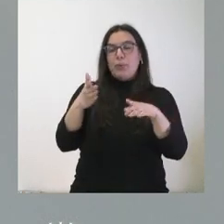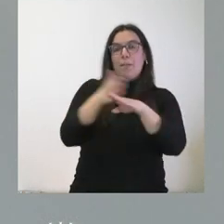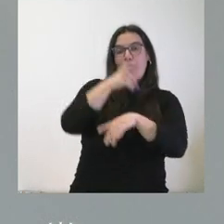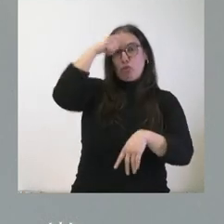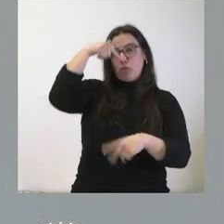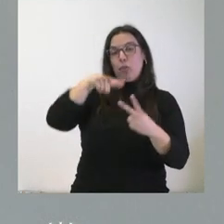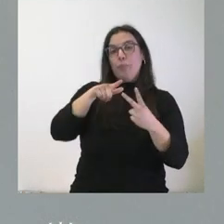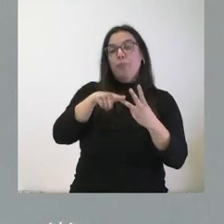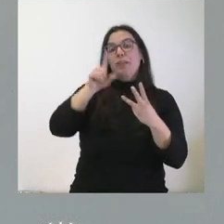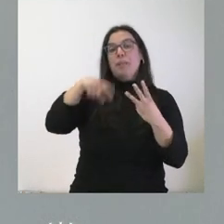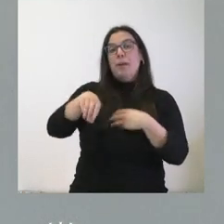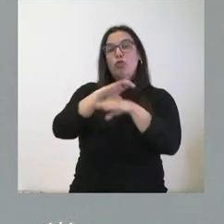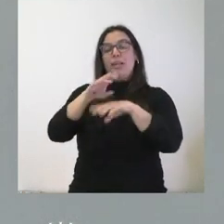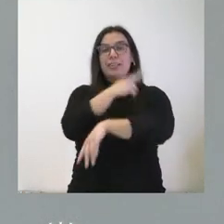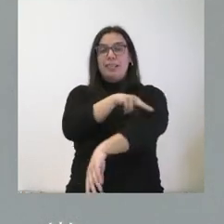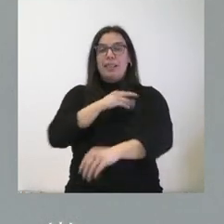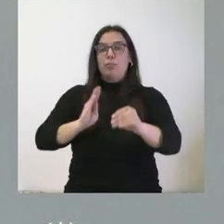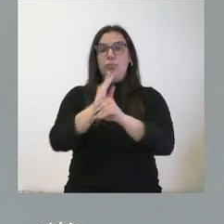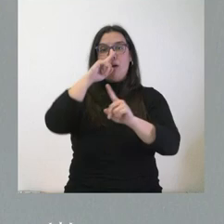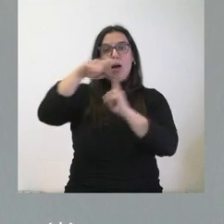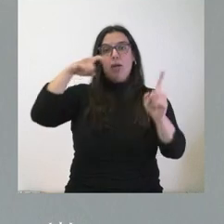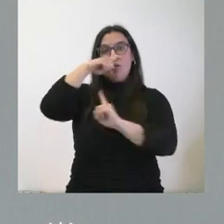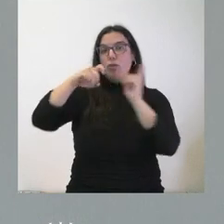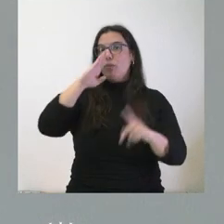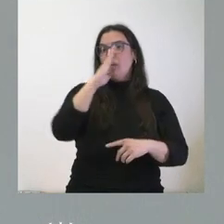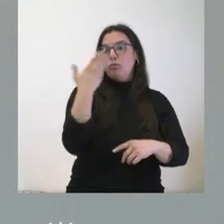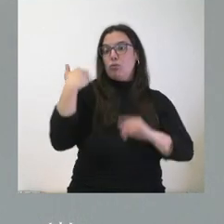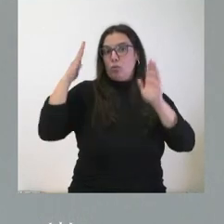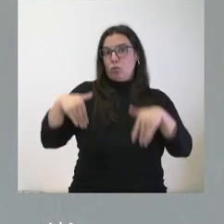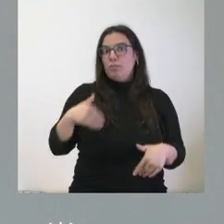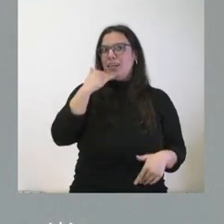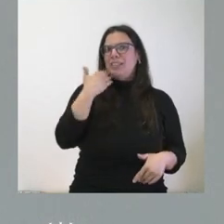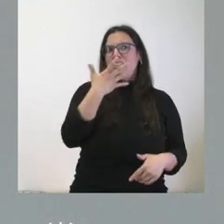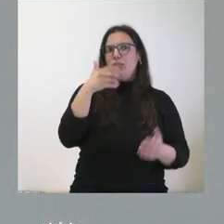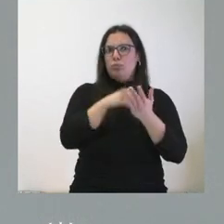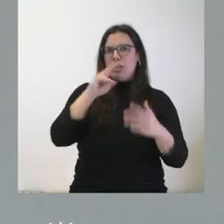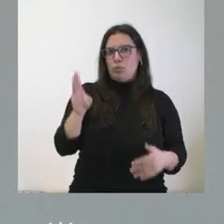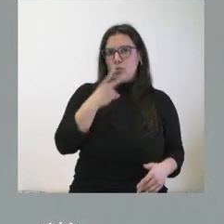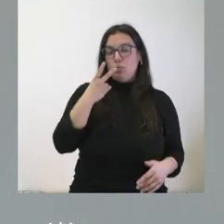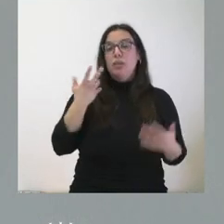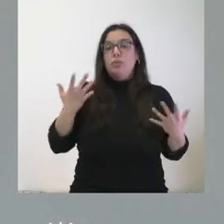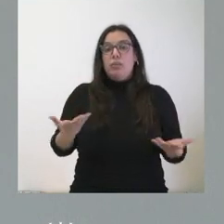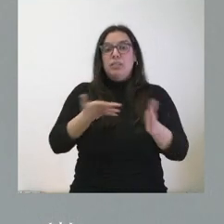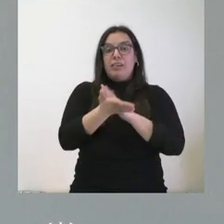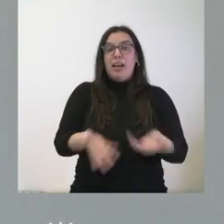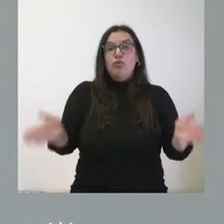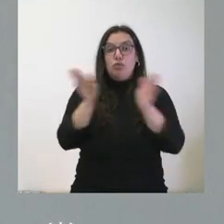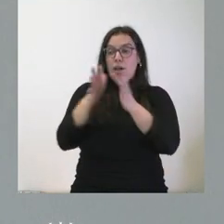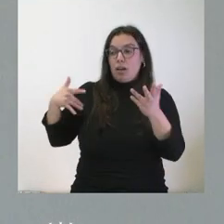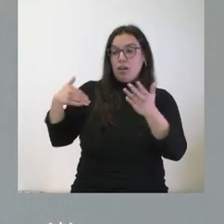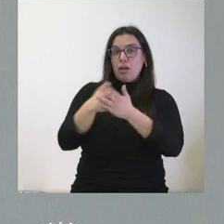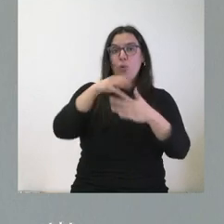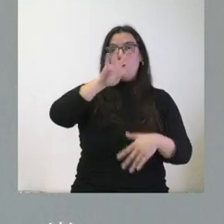y desde la Consejería de Sánida, subvenciones anuales directas, la última de las cuales casi fue de medio millón de euros. Como les digo, un total de 4